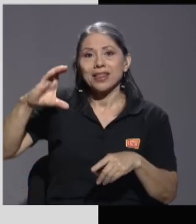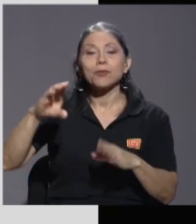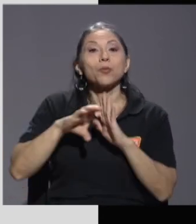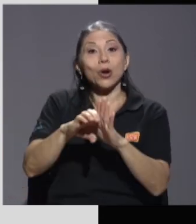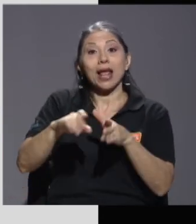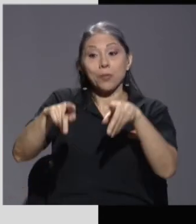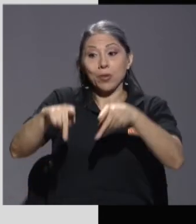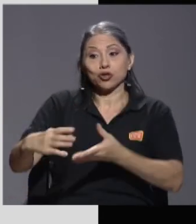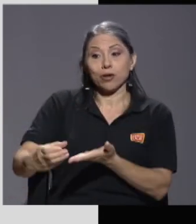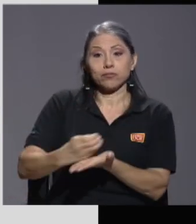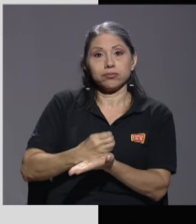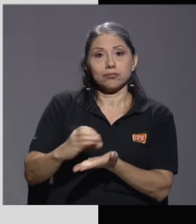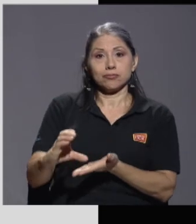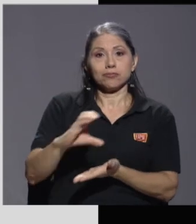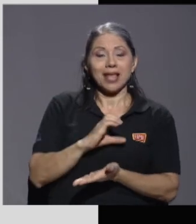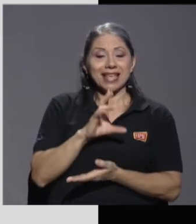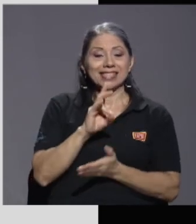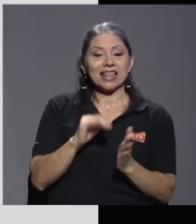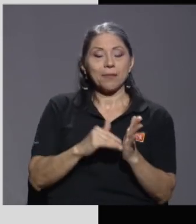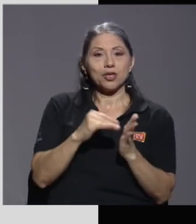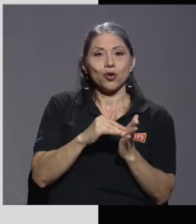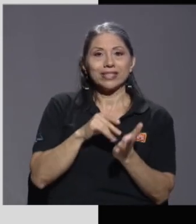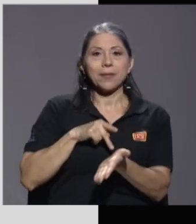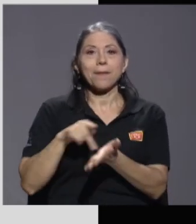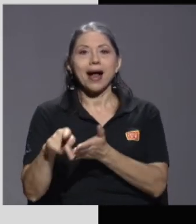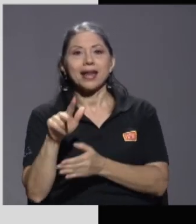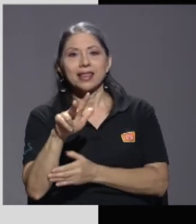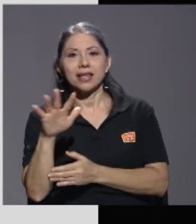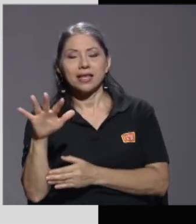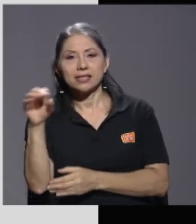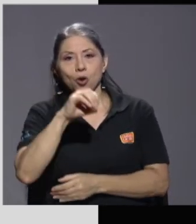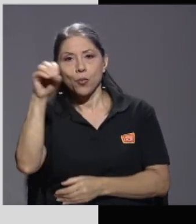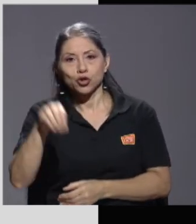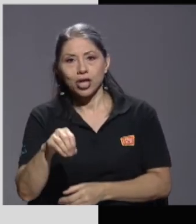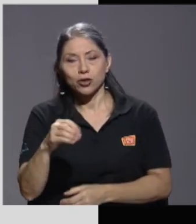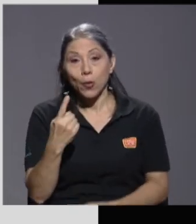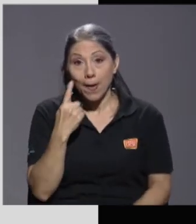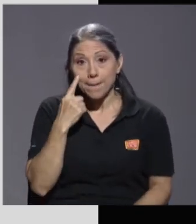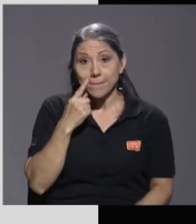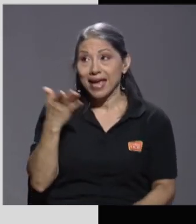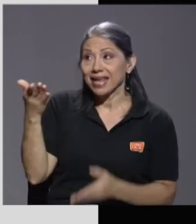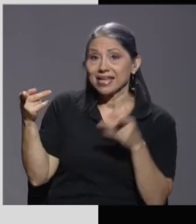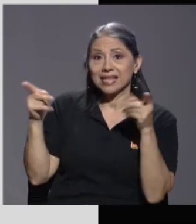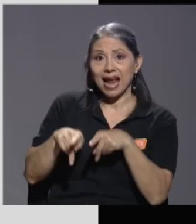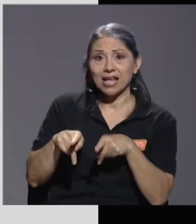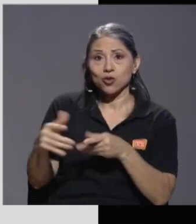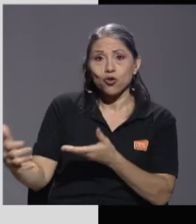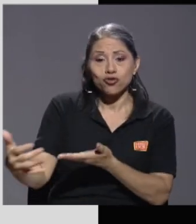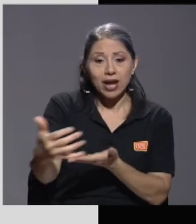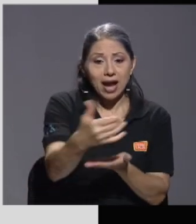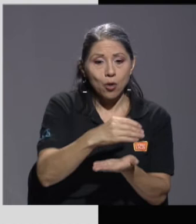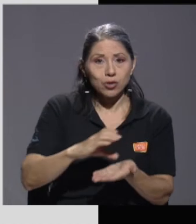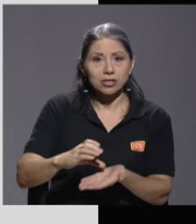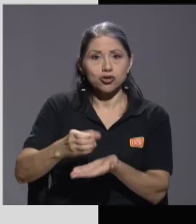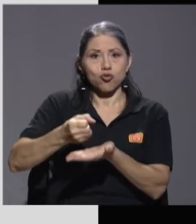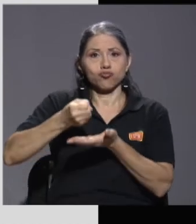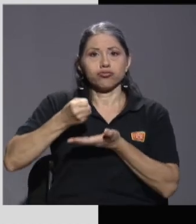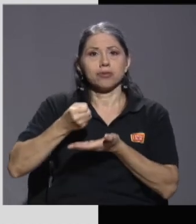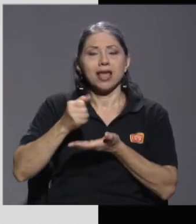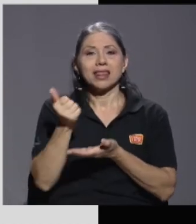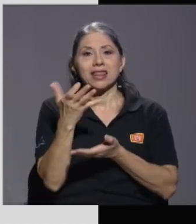de 7 millones de colones, pagaría una tasa de un 35%. Ok, vean que en este caso la recaudación sería de 19